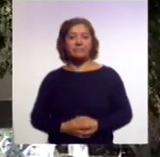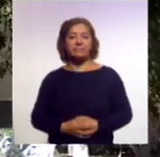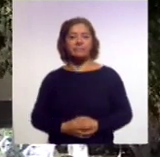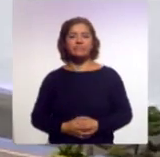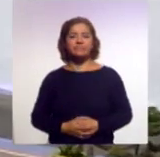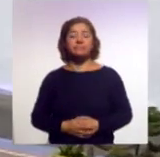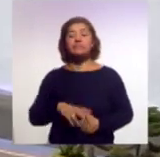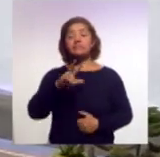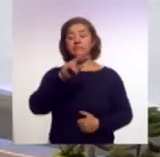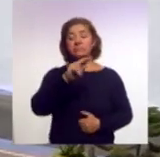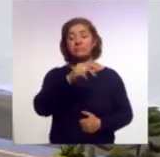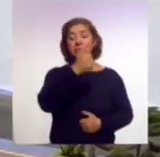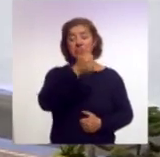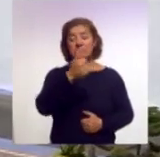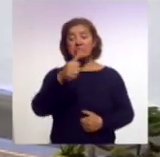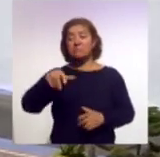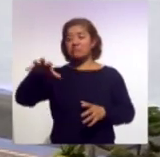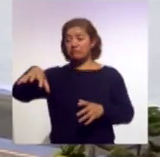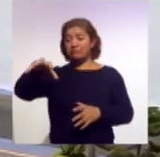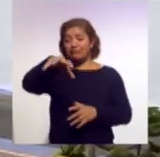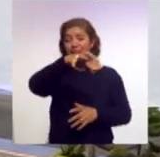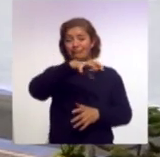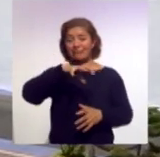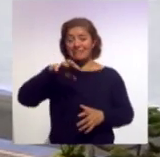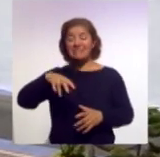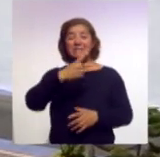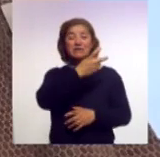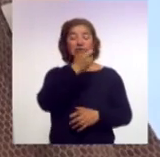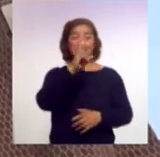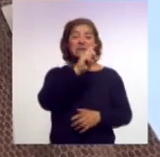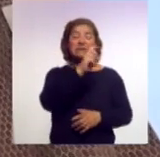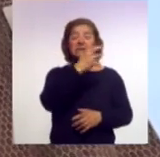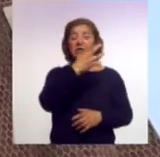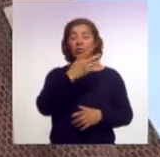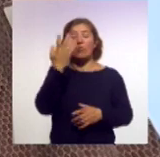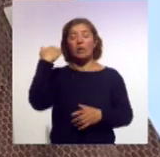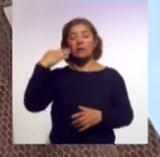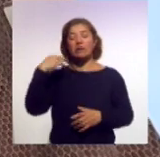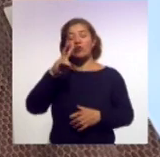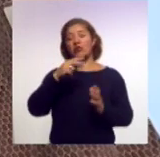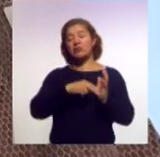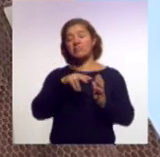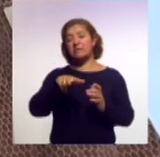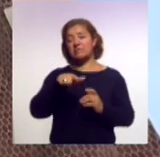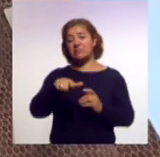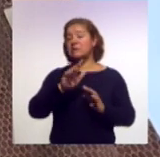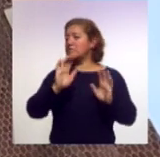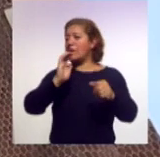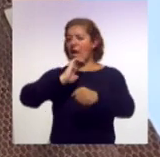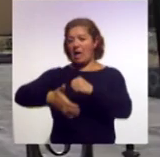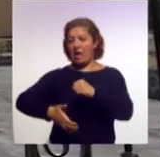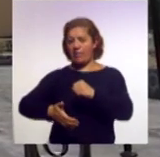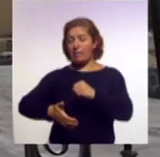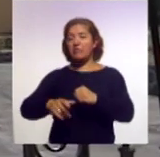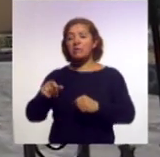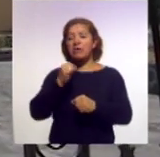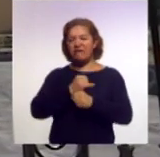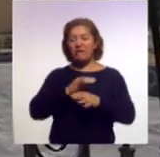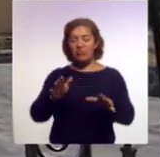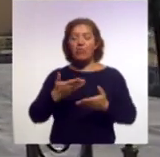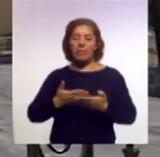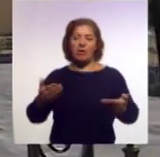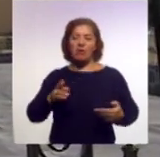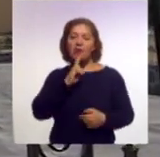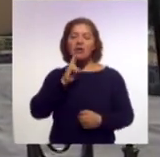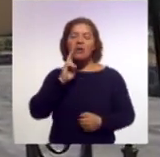86 bienes inmuebles de los 134 dañados por los sismos de 2017 están concluidos, informó en Entrevista para Ahora Noticias,